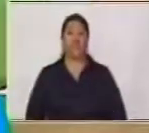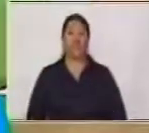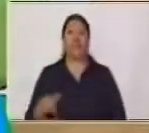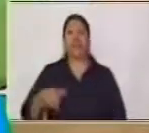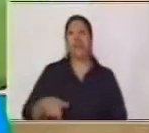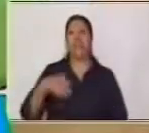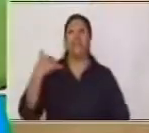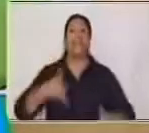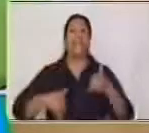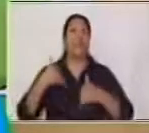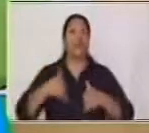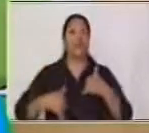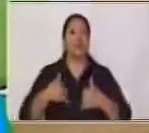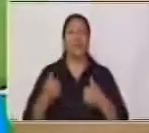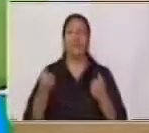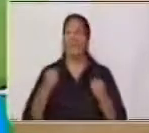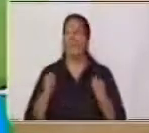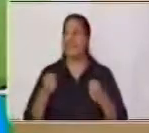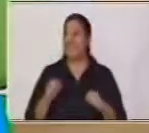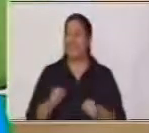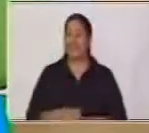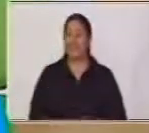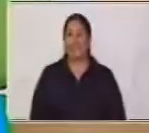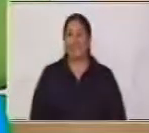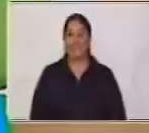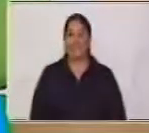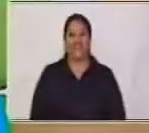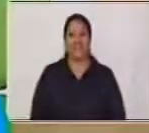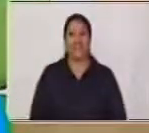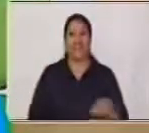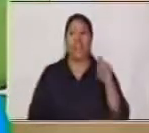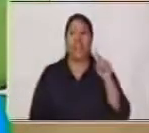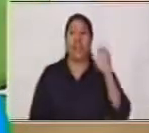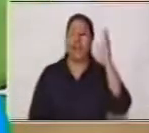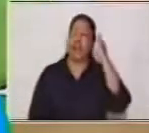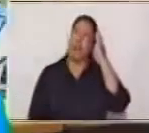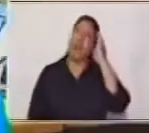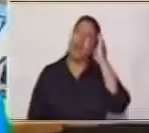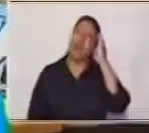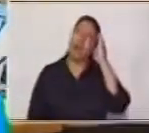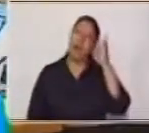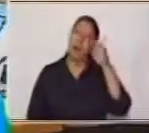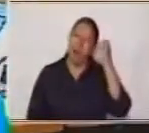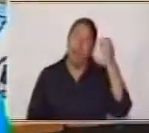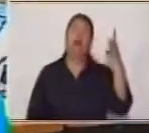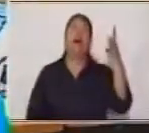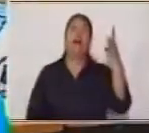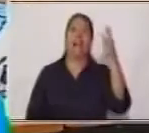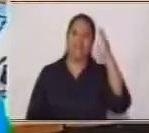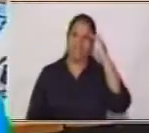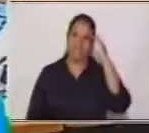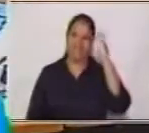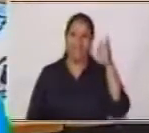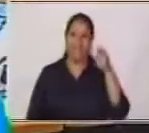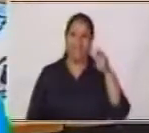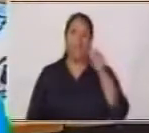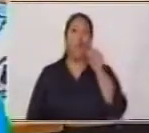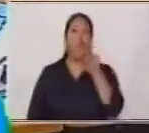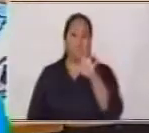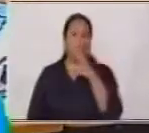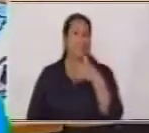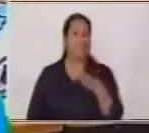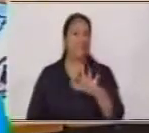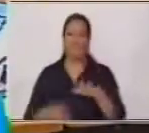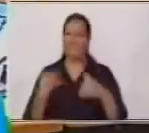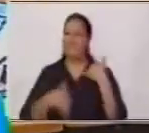vamos a hacer hoy Es un juego de adivinanzas Sí Yo sé que también lo han jugado Pero vamos